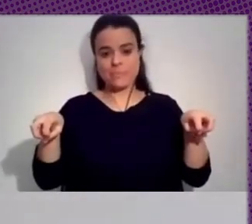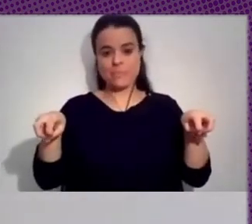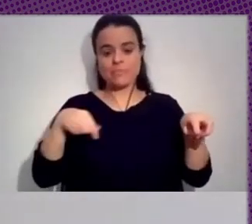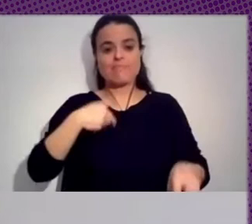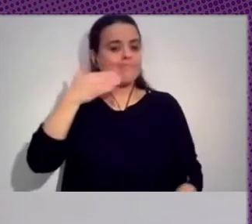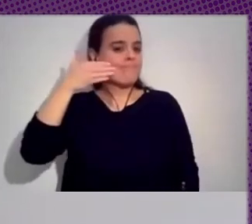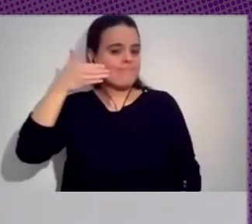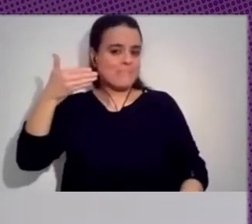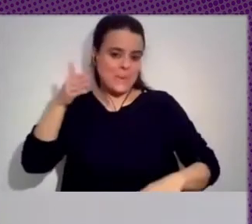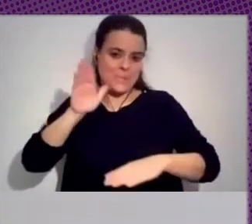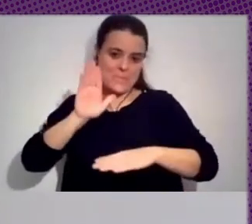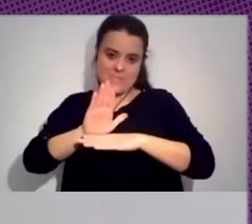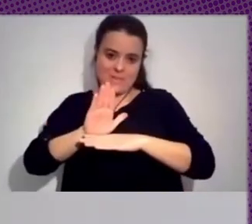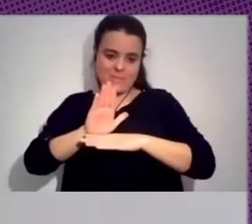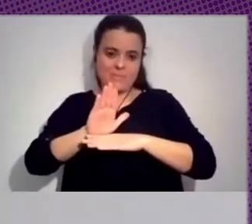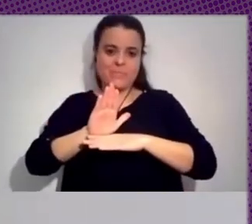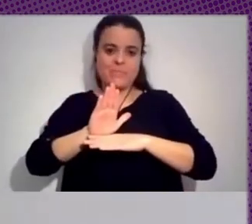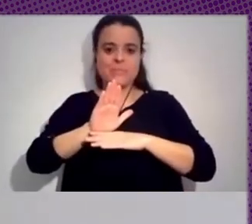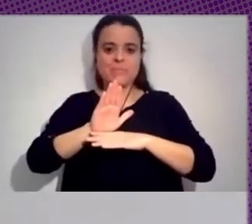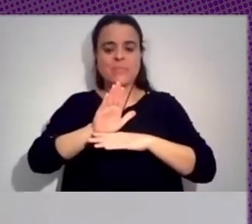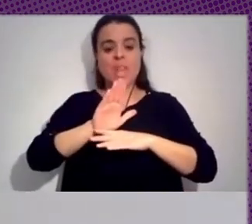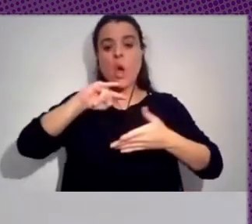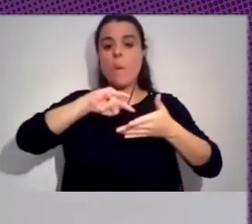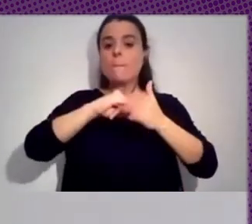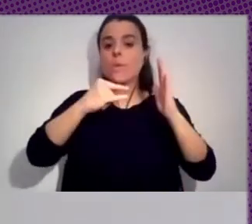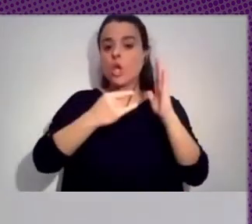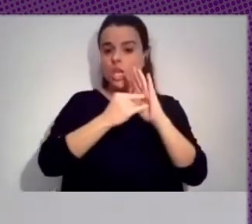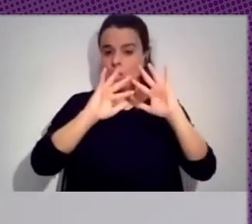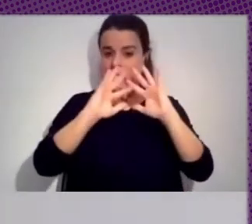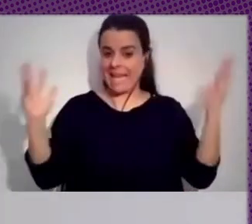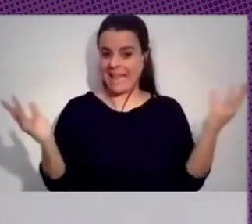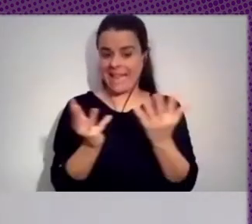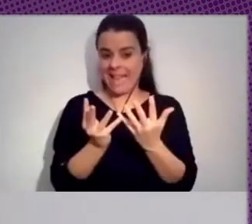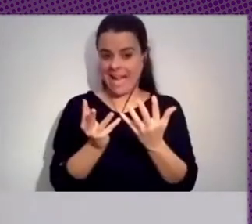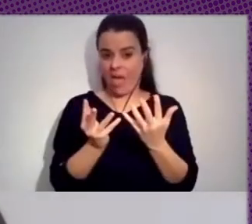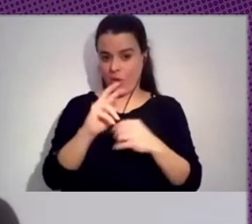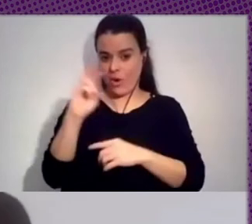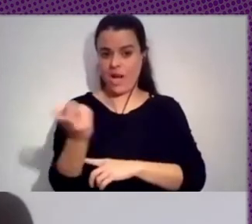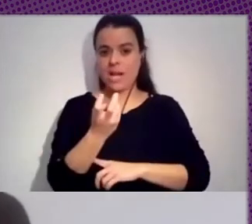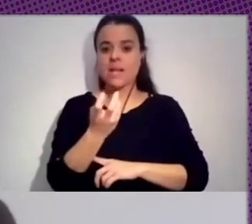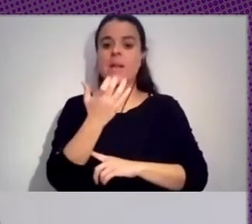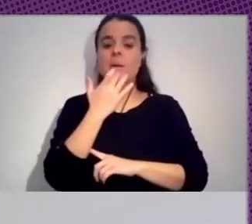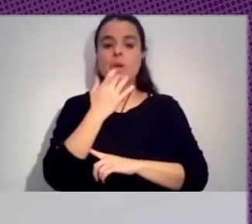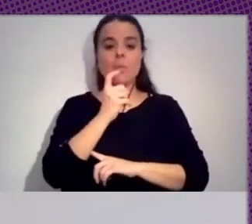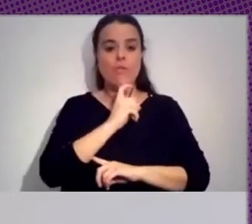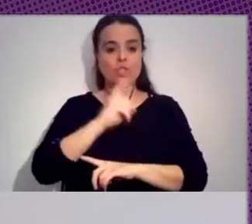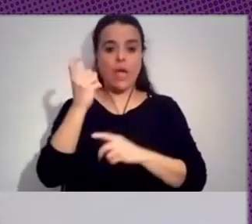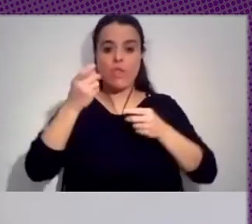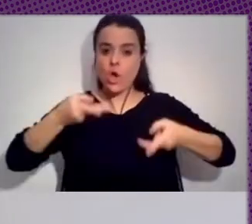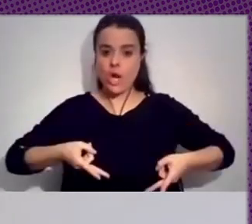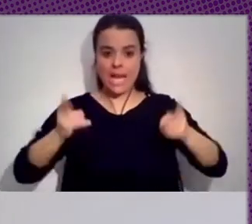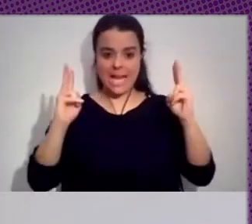contar, bueno, con colaboración de diferentes proyectos internacionales, entre los que se encuentra Fundación Libre, que nos lo va a